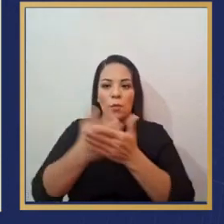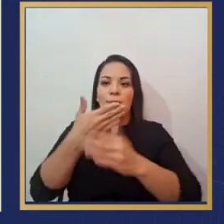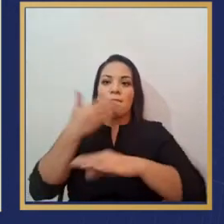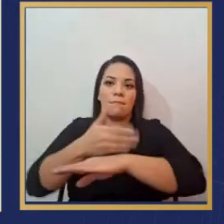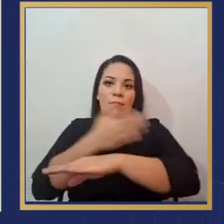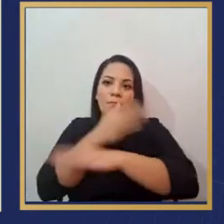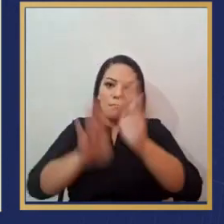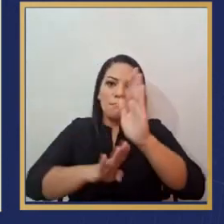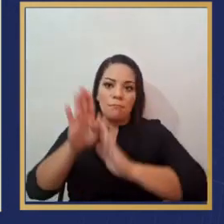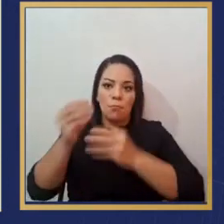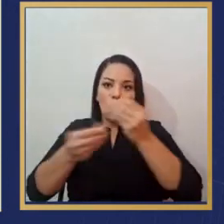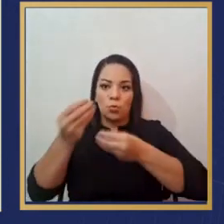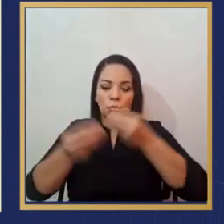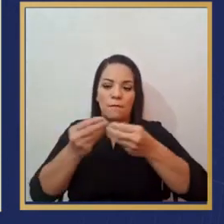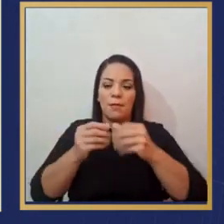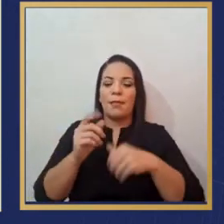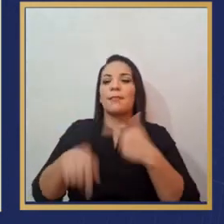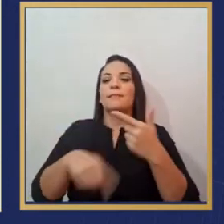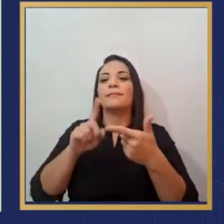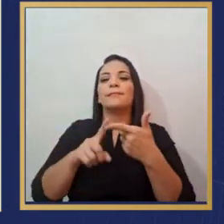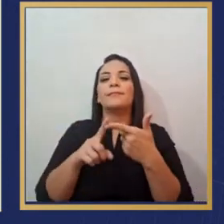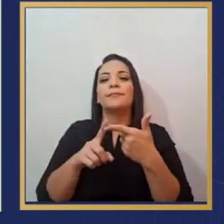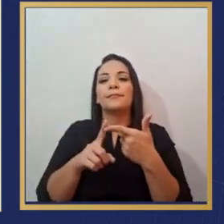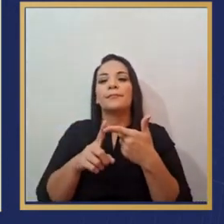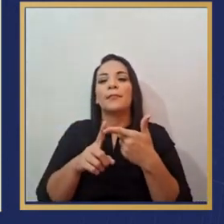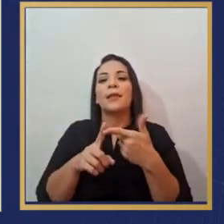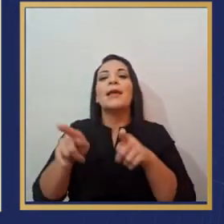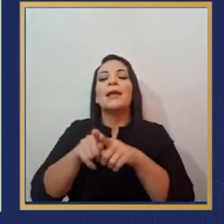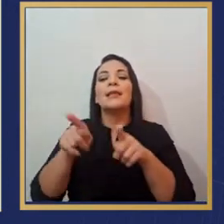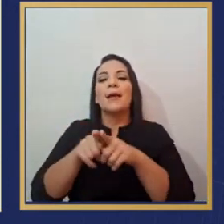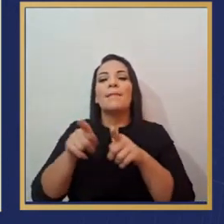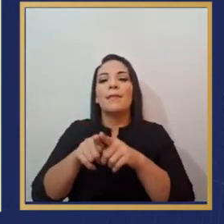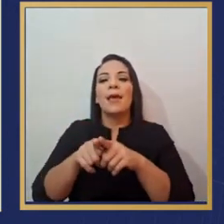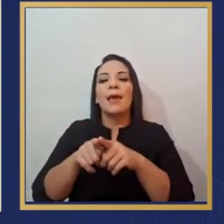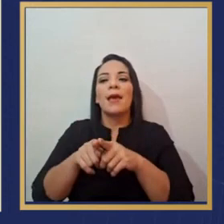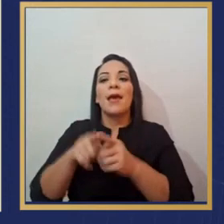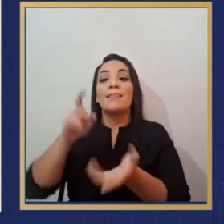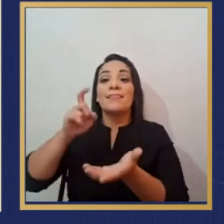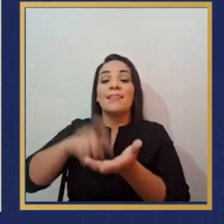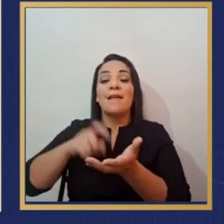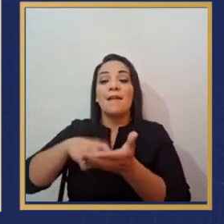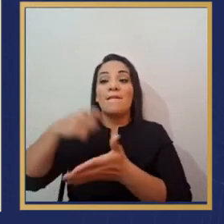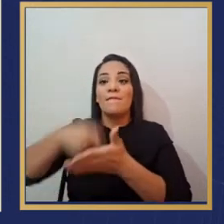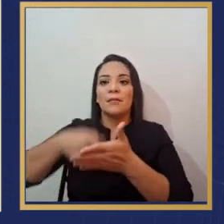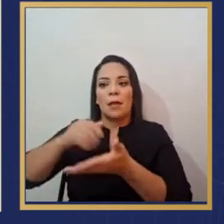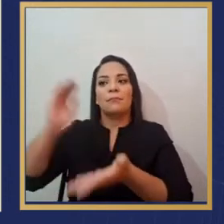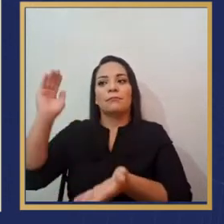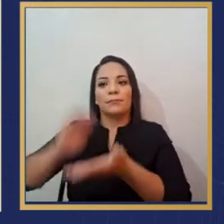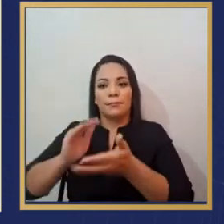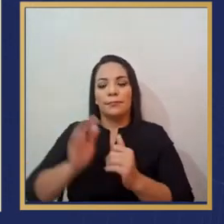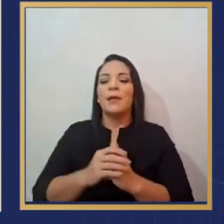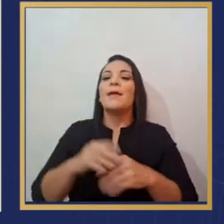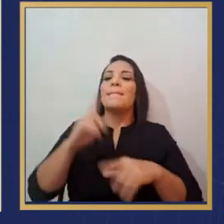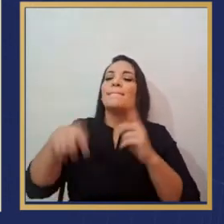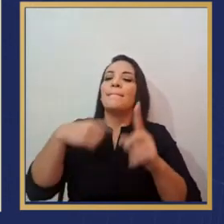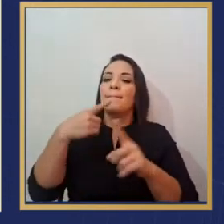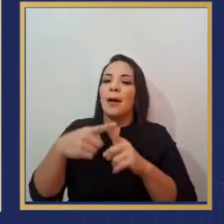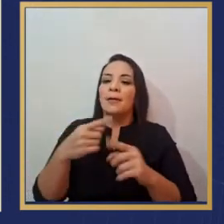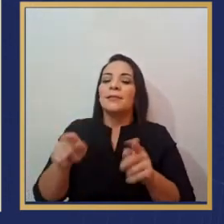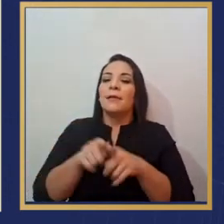productividad y a un menor déficit fiscal, a propósito, por supuesto, del reconocimiento que